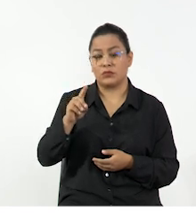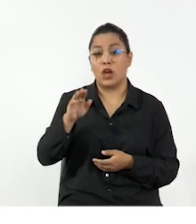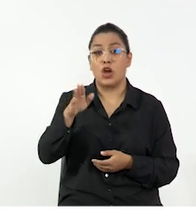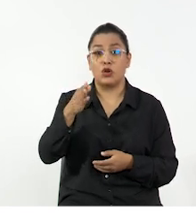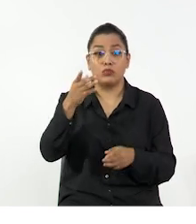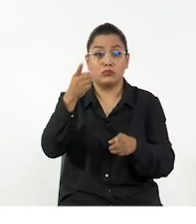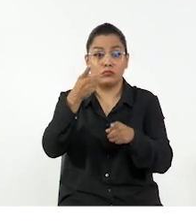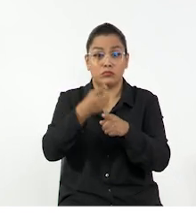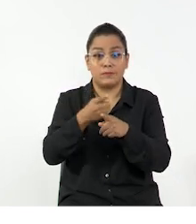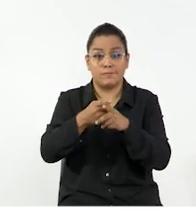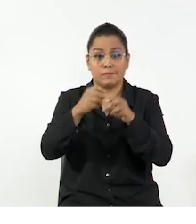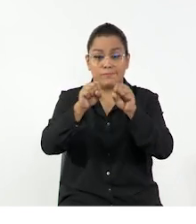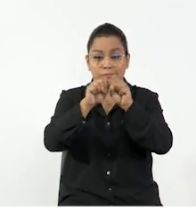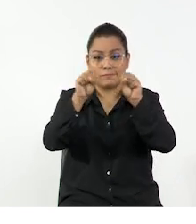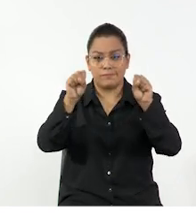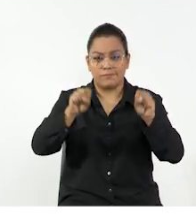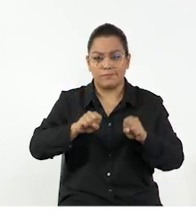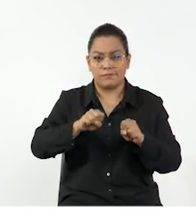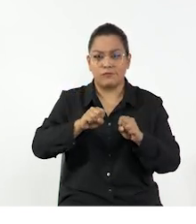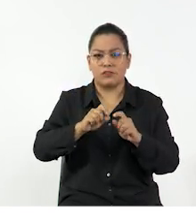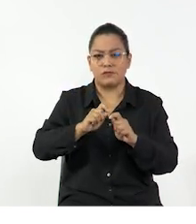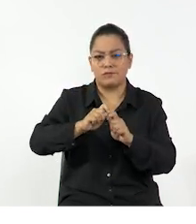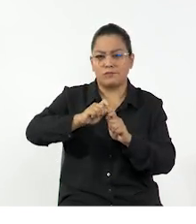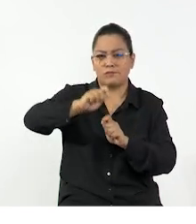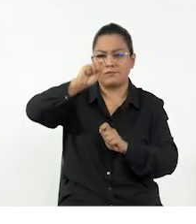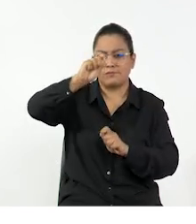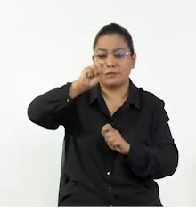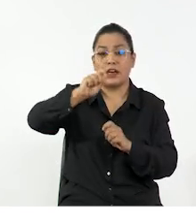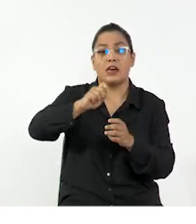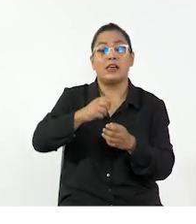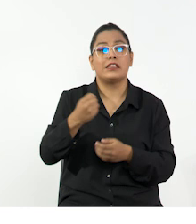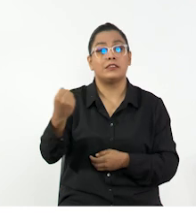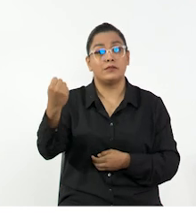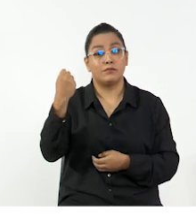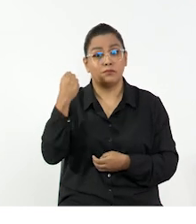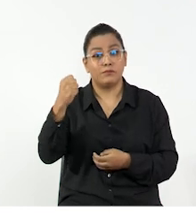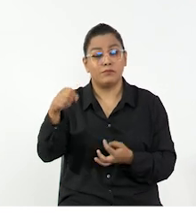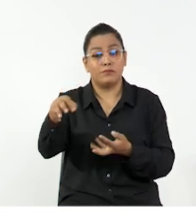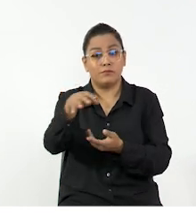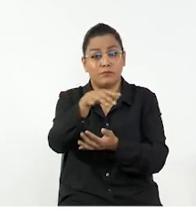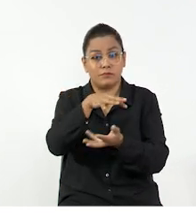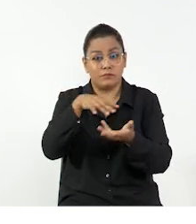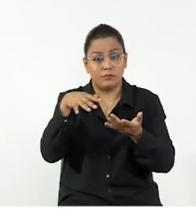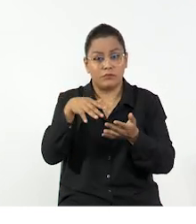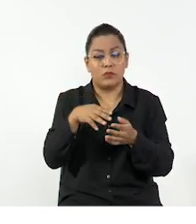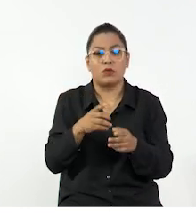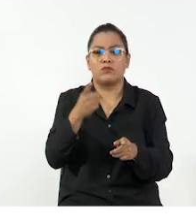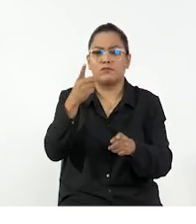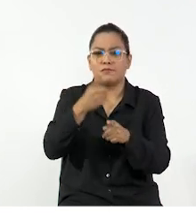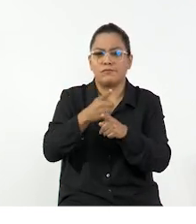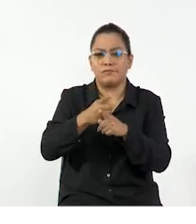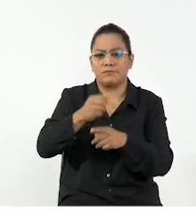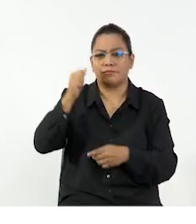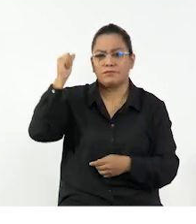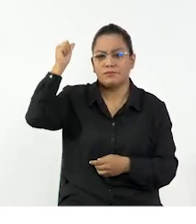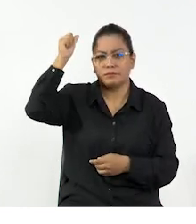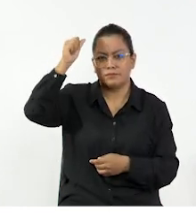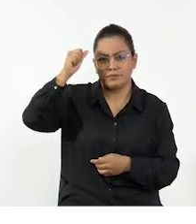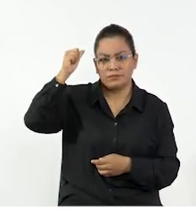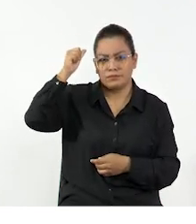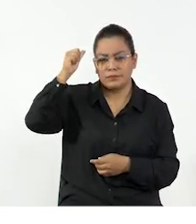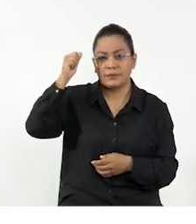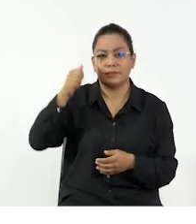esas magnitudes físicas. El uso apropiado de los sistemas métricos es muy importante en la ciencia, ya que nos permite hacer un